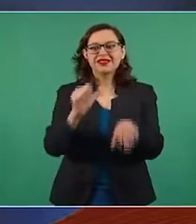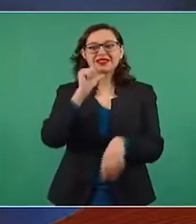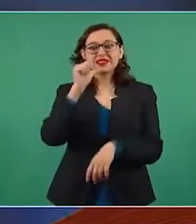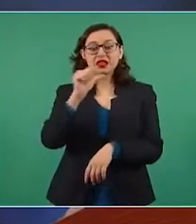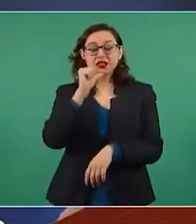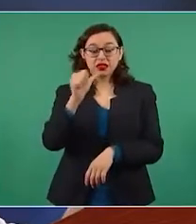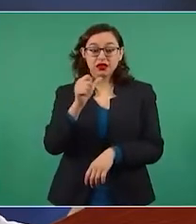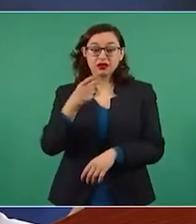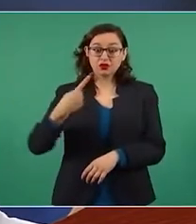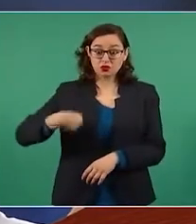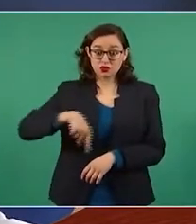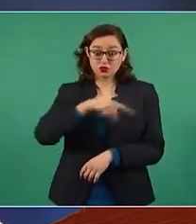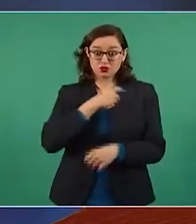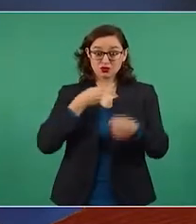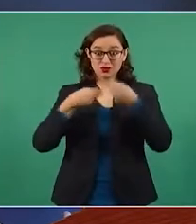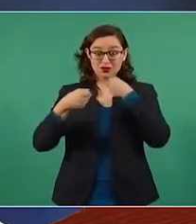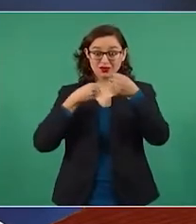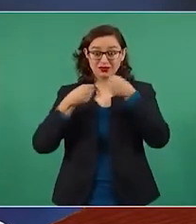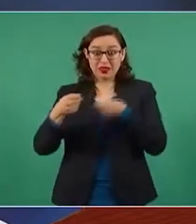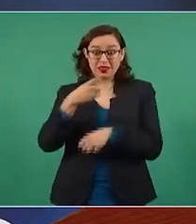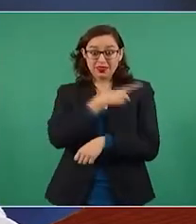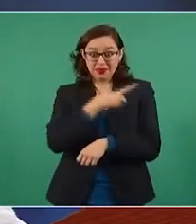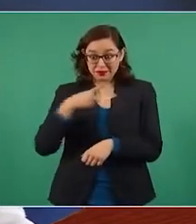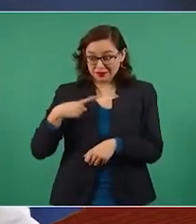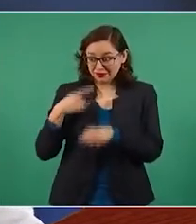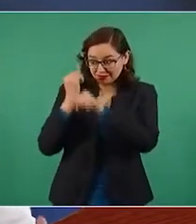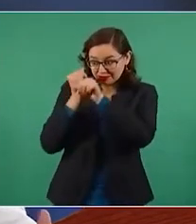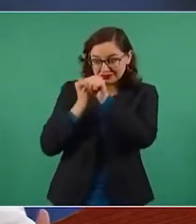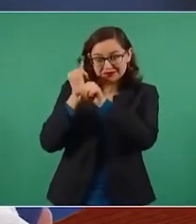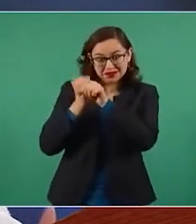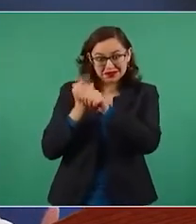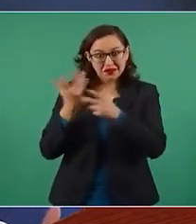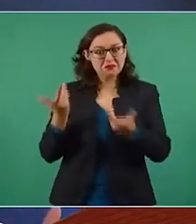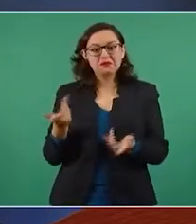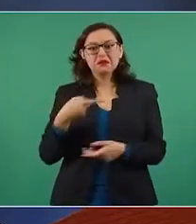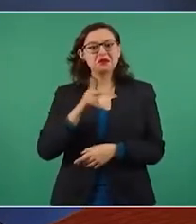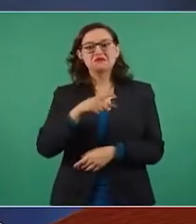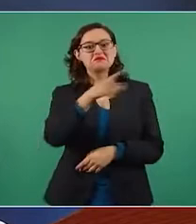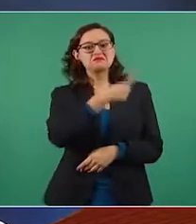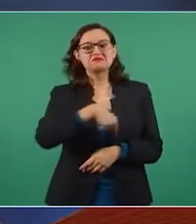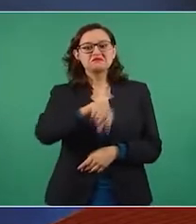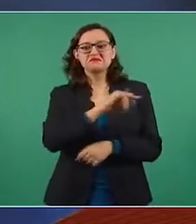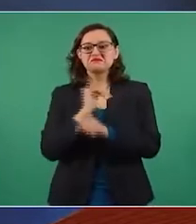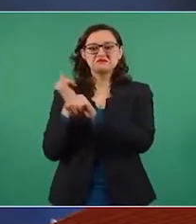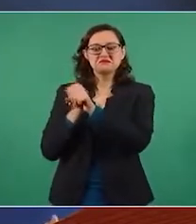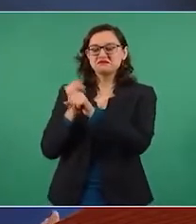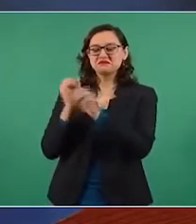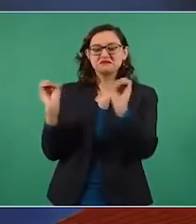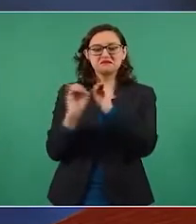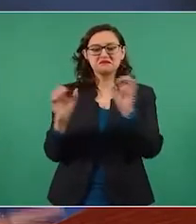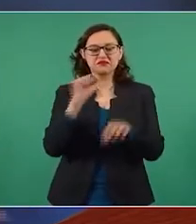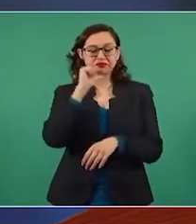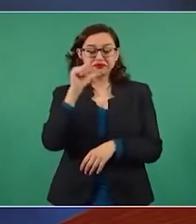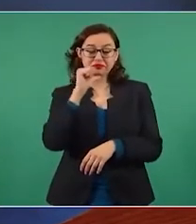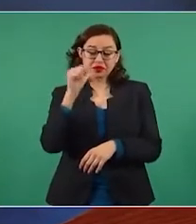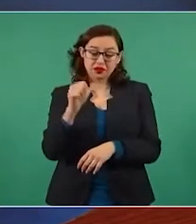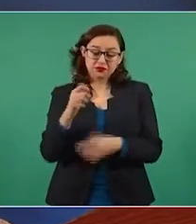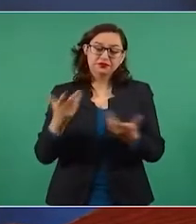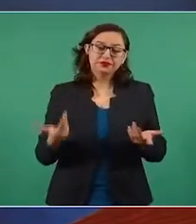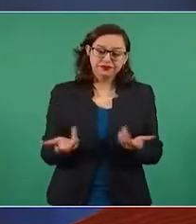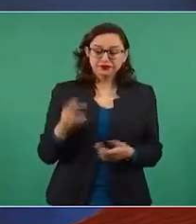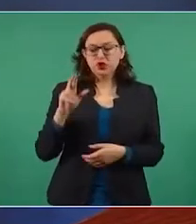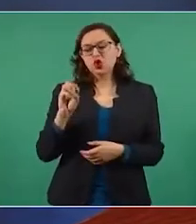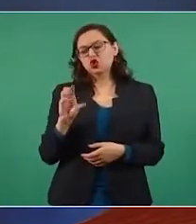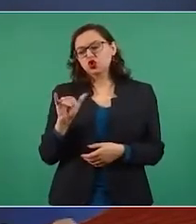hay del otro lado, no se pidió ninguna. Al respecto, la Secretaría de Energía, Rocío Nale, publica en su